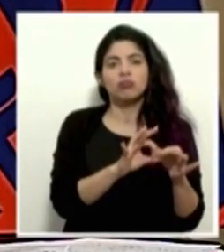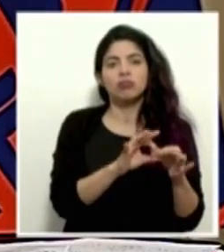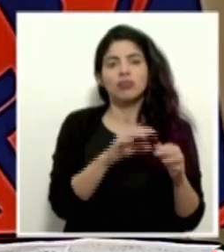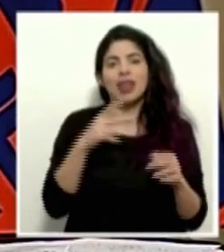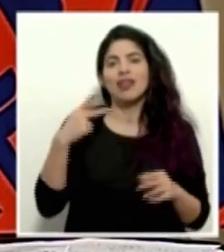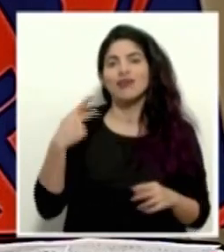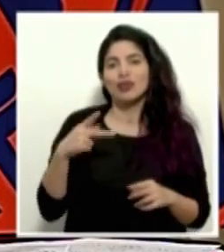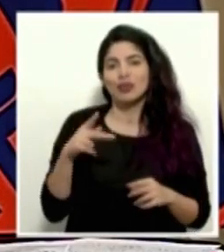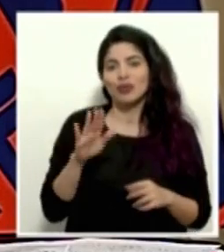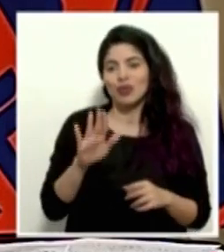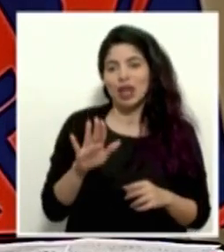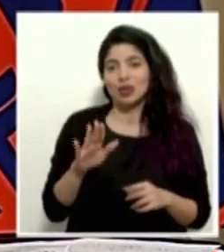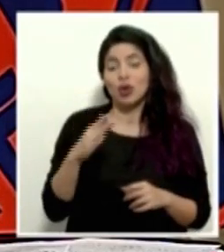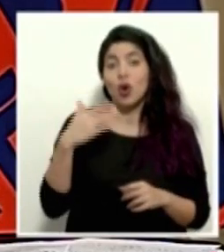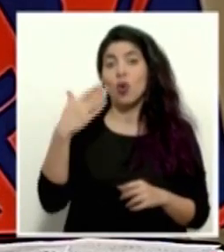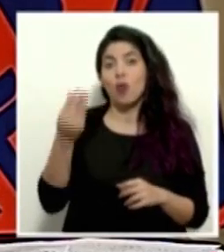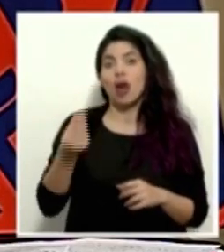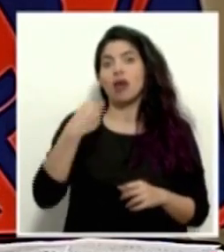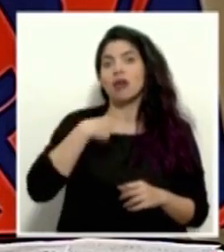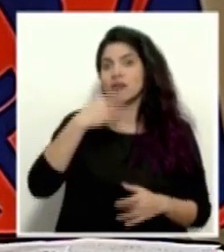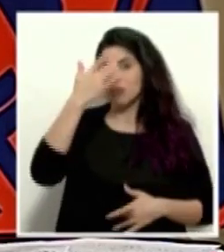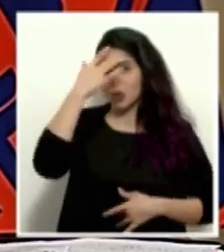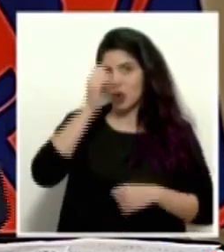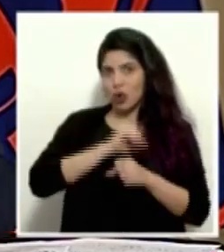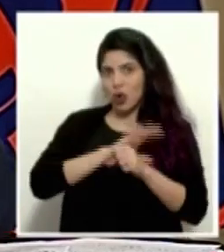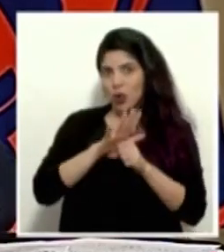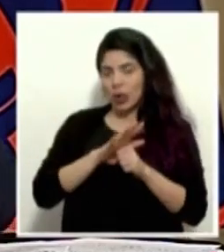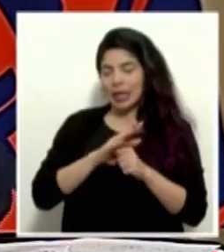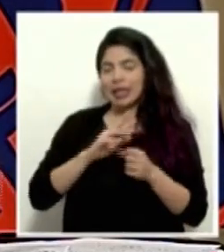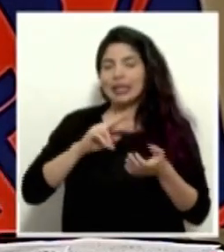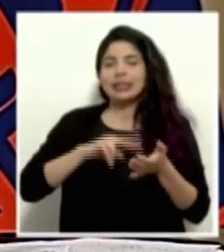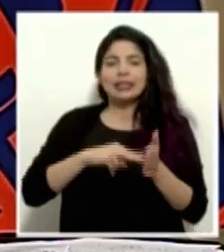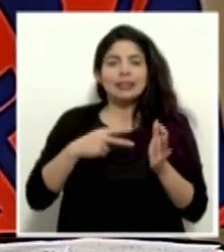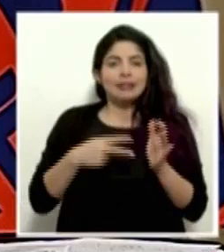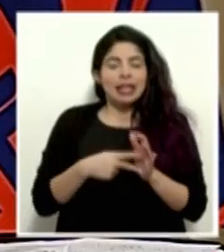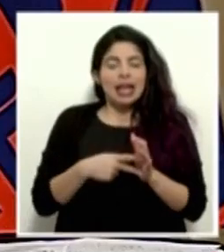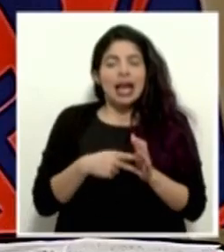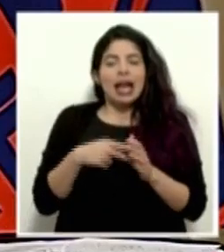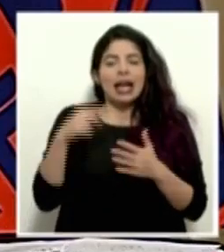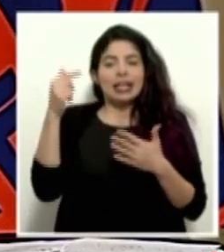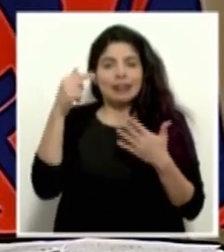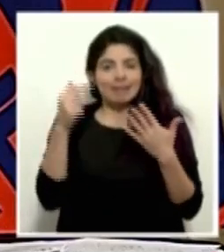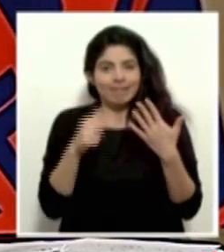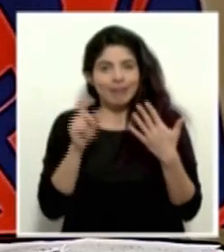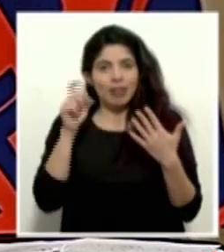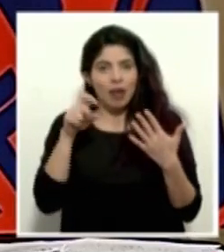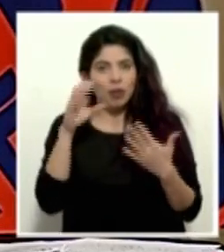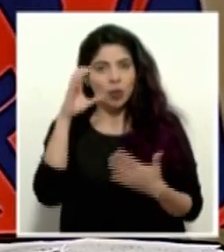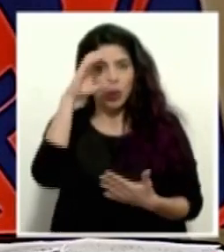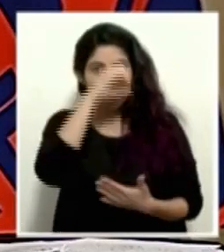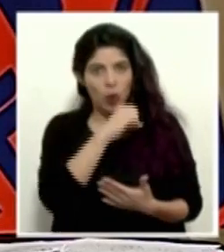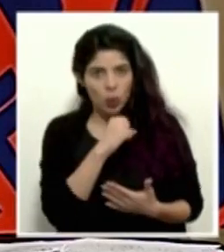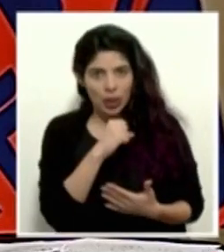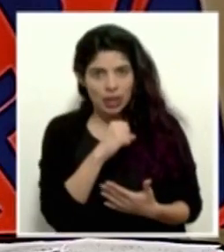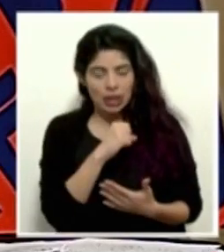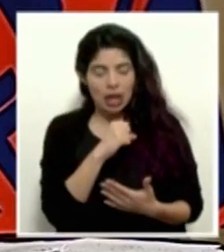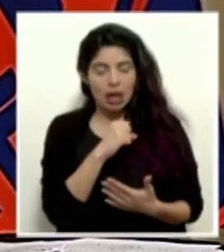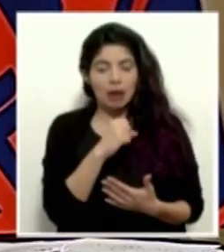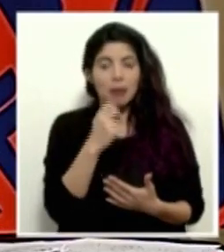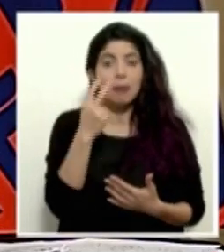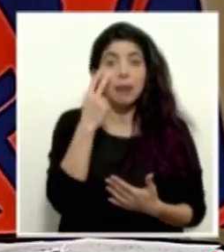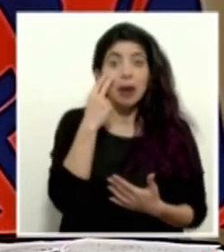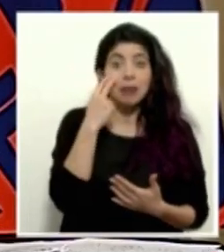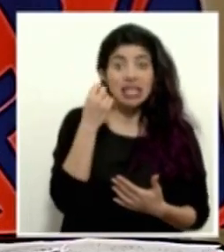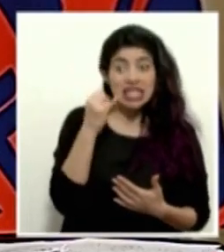factor de riesgo una vez que se contagian con COVID-19 entonces son elementos que hay que considerar para ver si